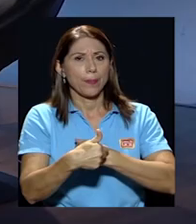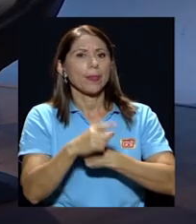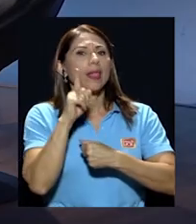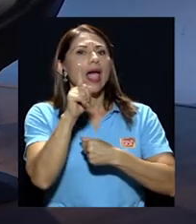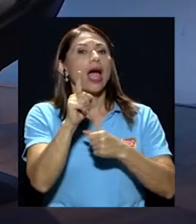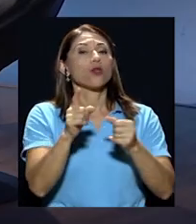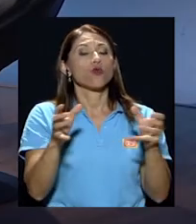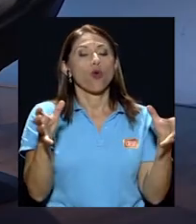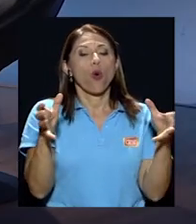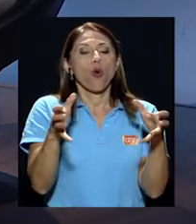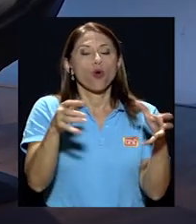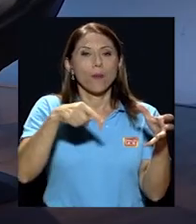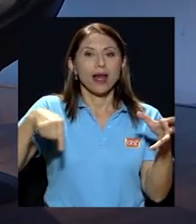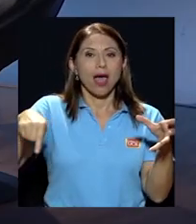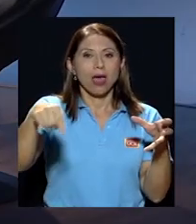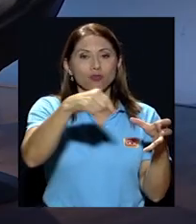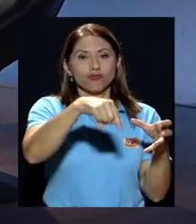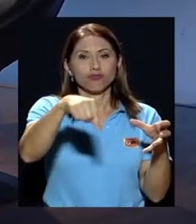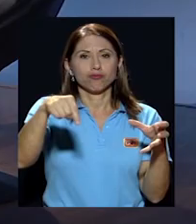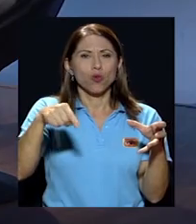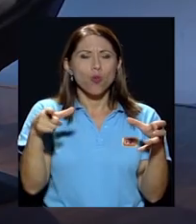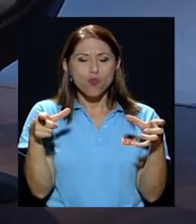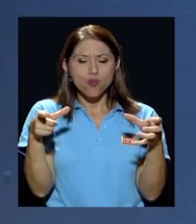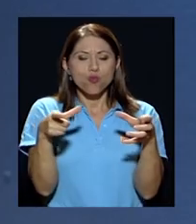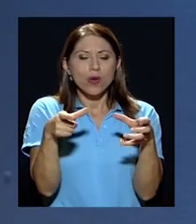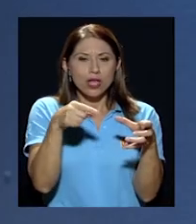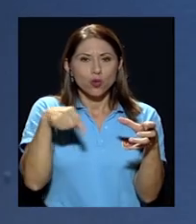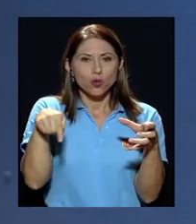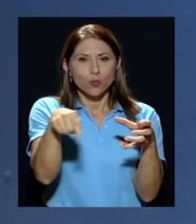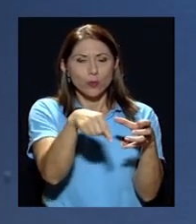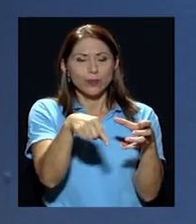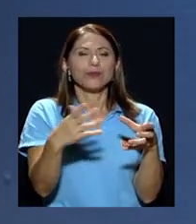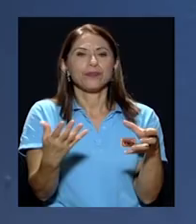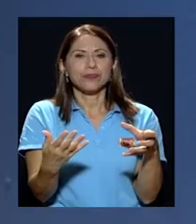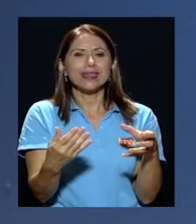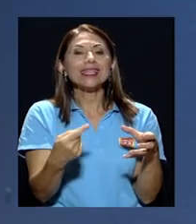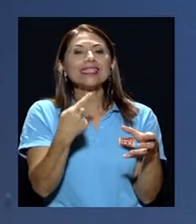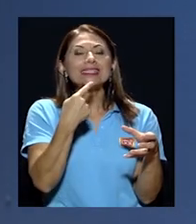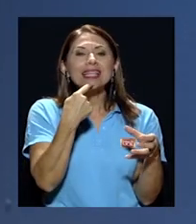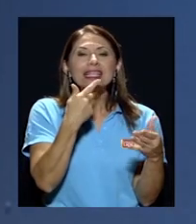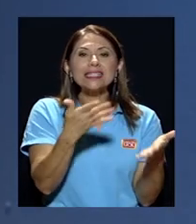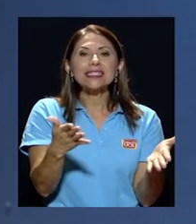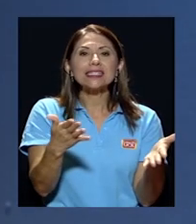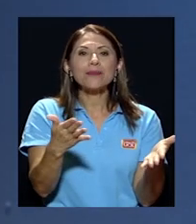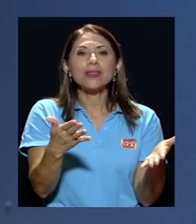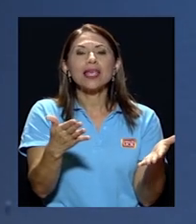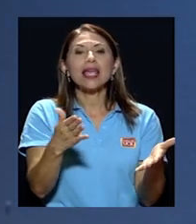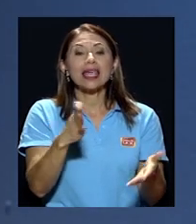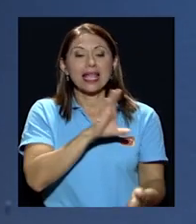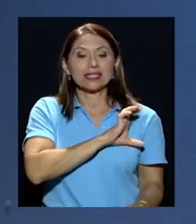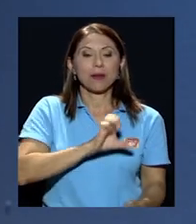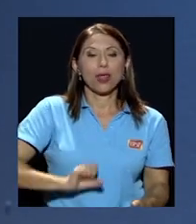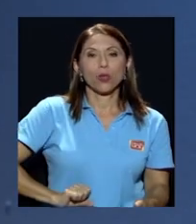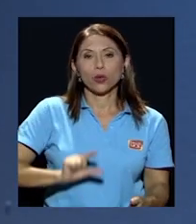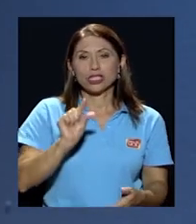conglomerado de un pequeño grupo yo miren se dice que Salvador es poco democrático